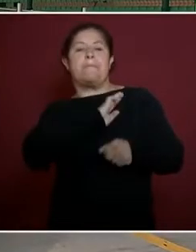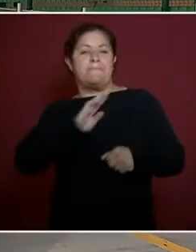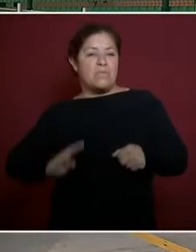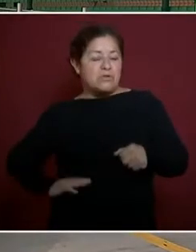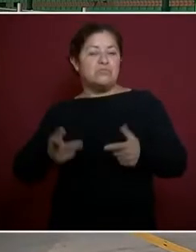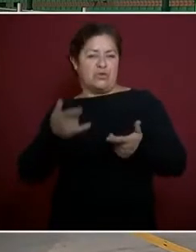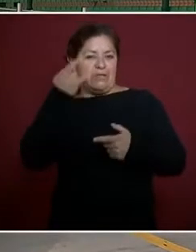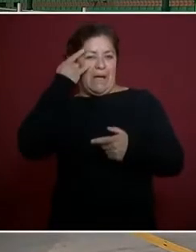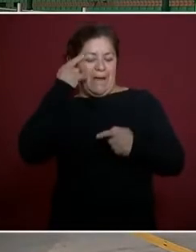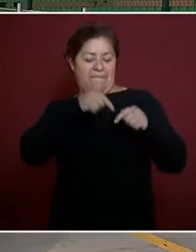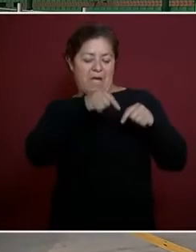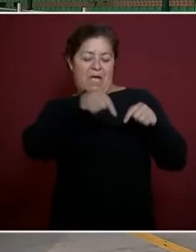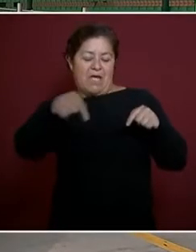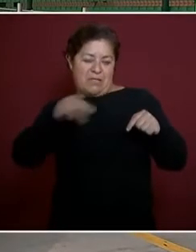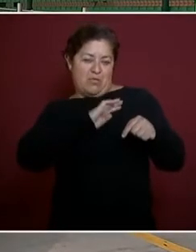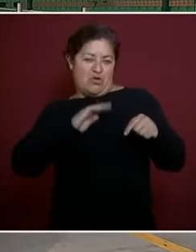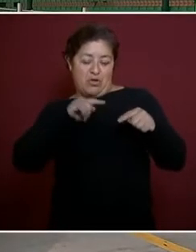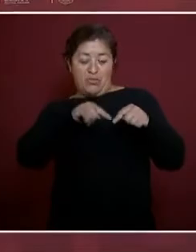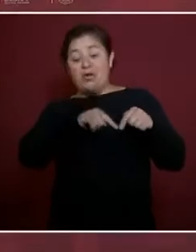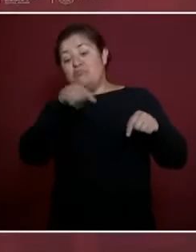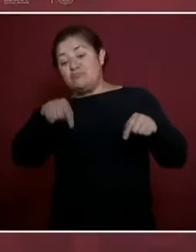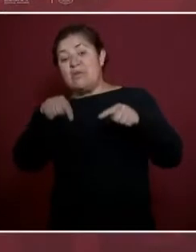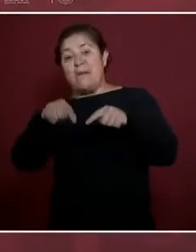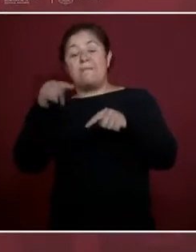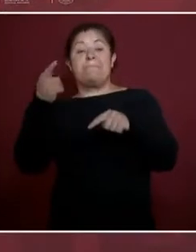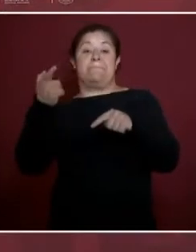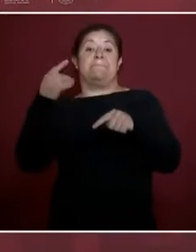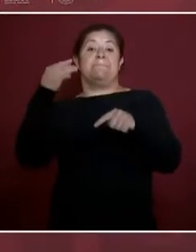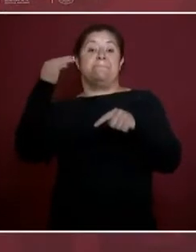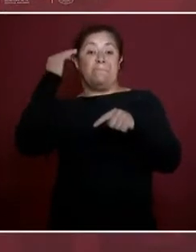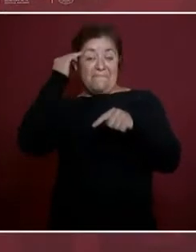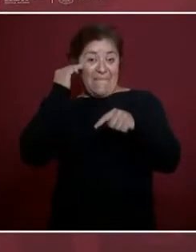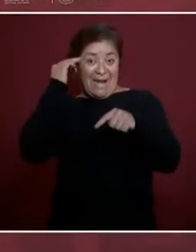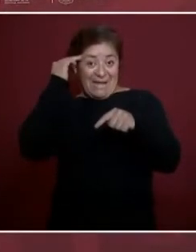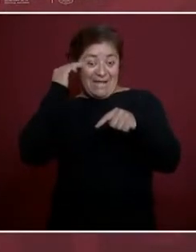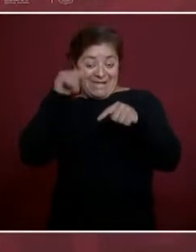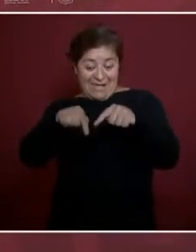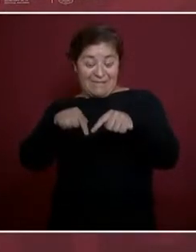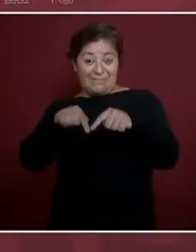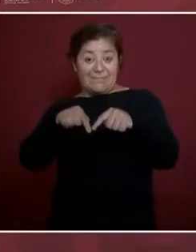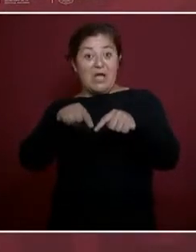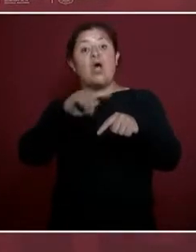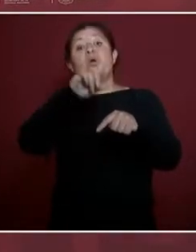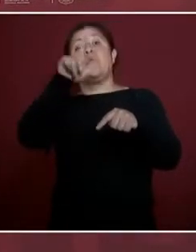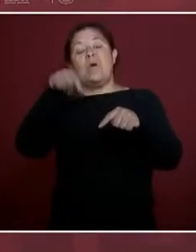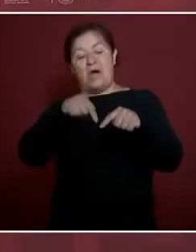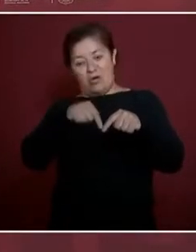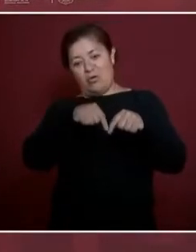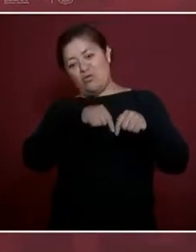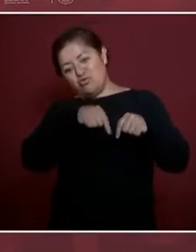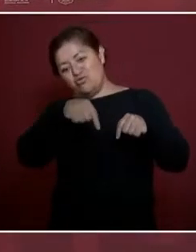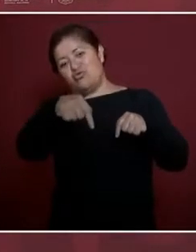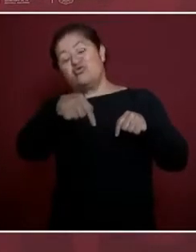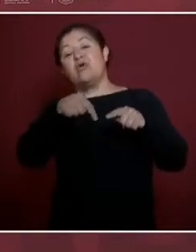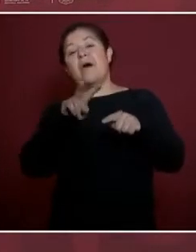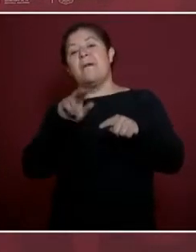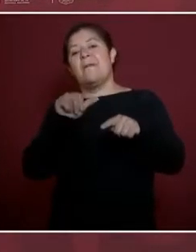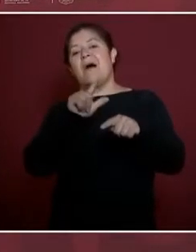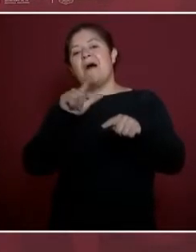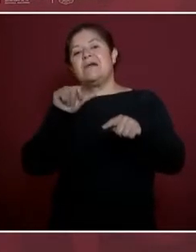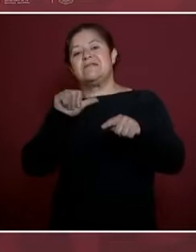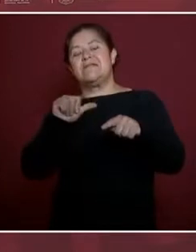Campeche, llega a Mérida, después de Mérida llega a Valladolid.